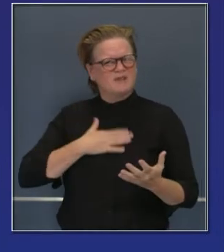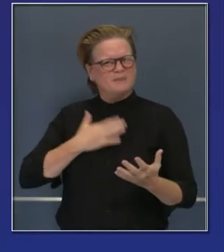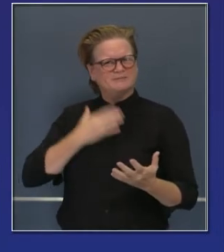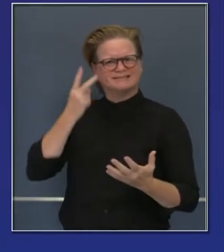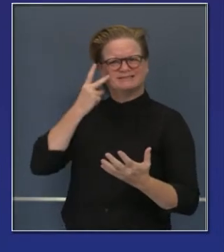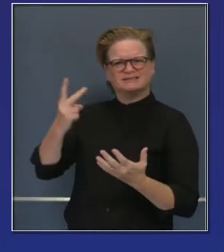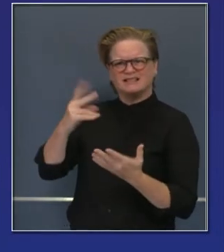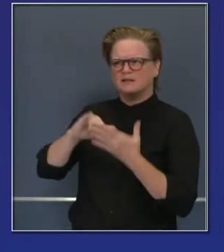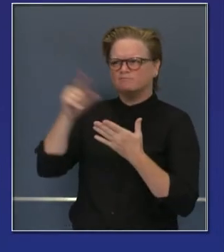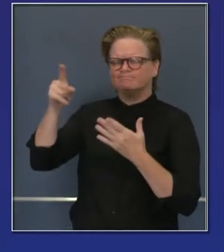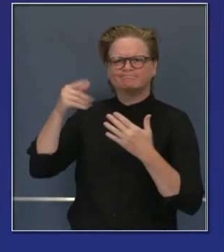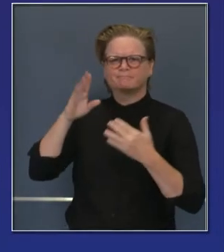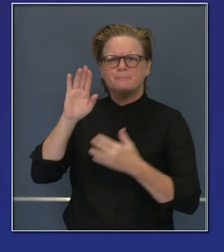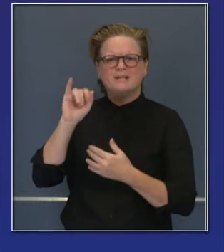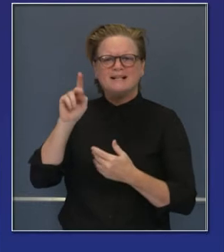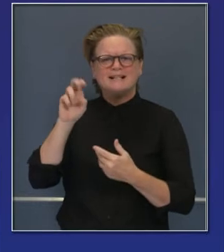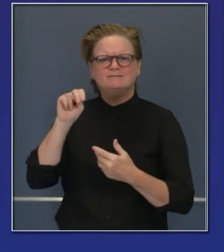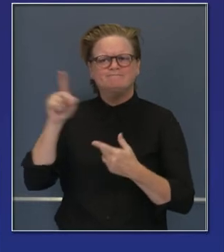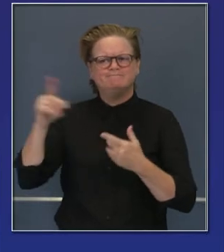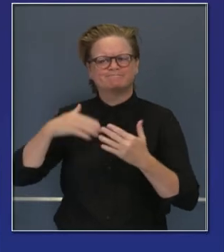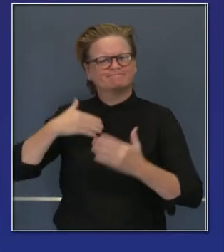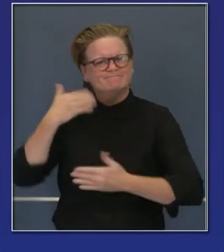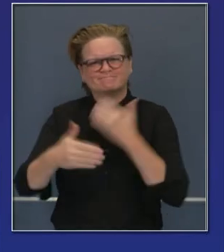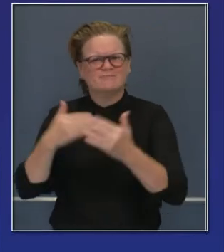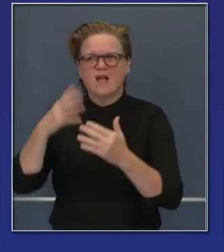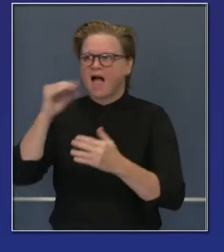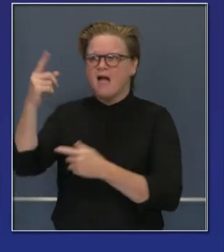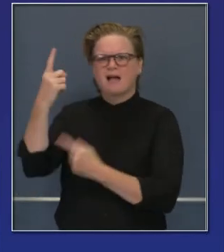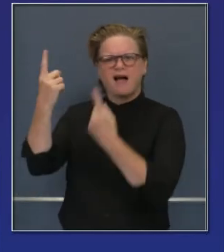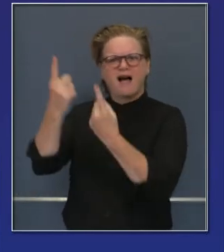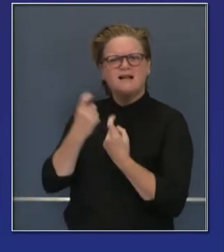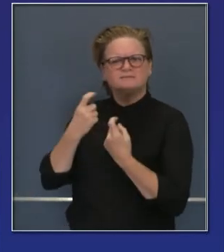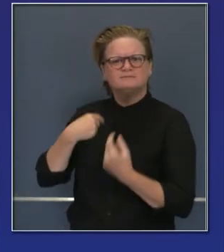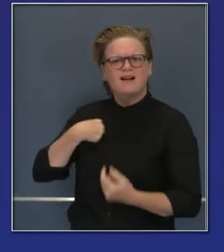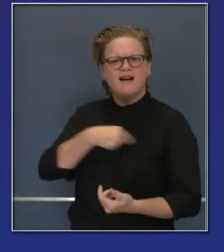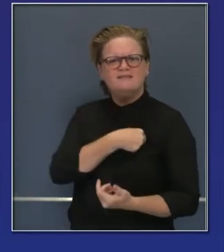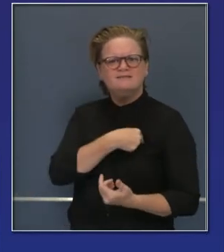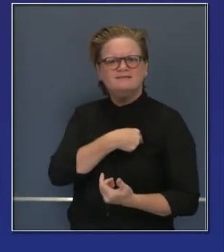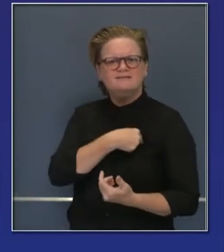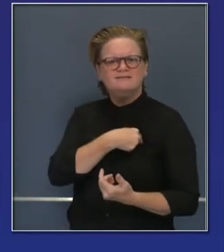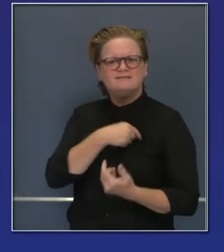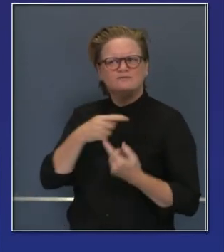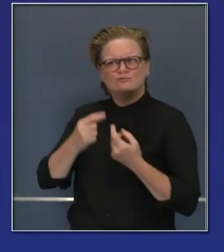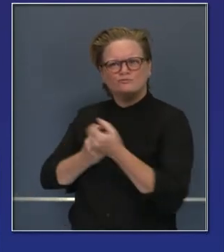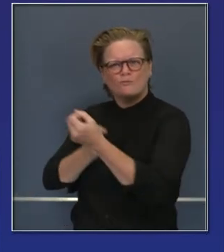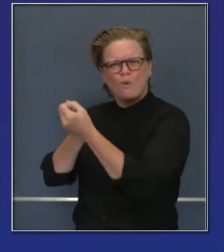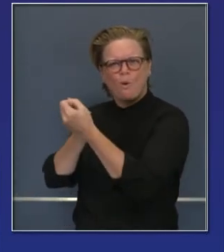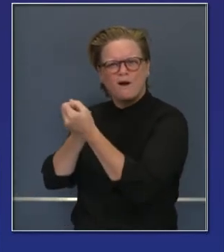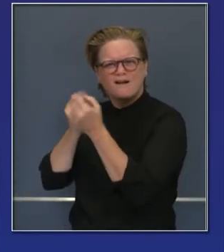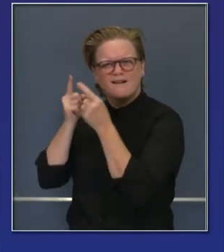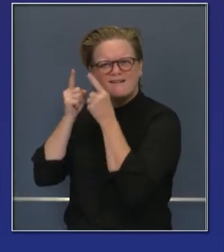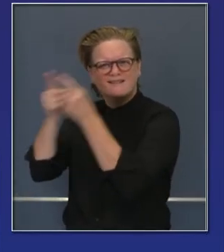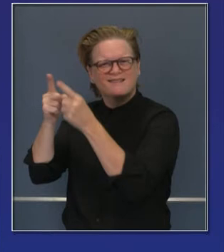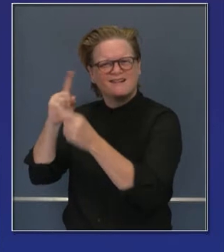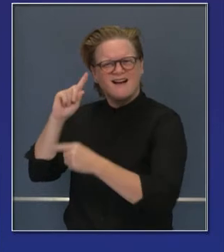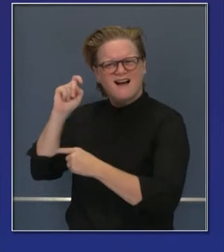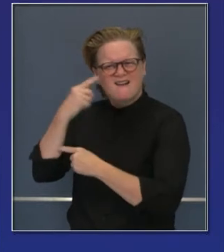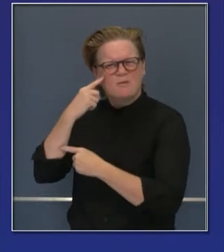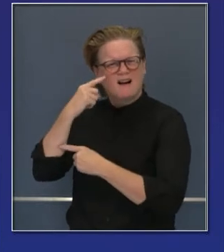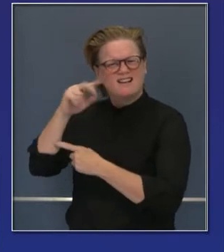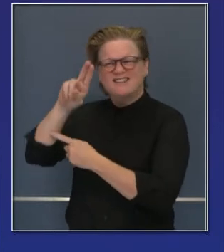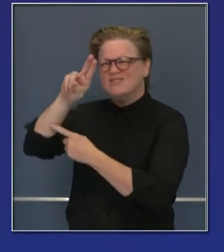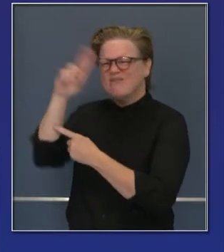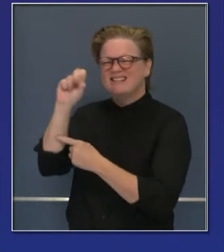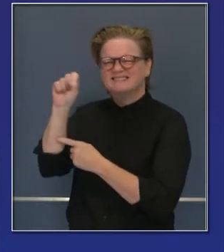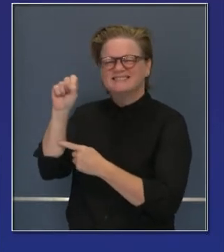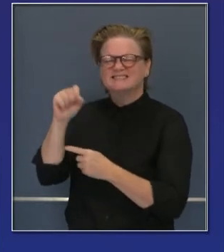el vicepresidente a uno de nuestros miembros de este comité para participar con él, junto con otros geniales californianos que son parte de ese comité.